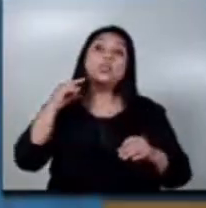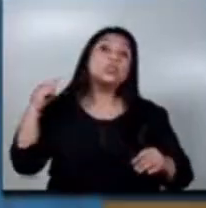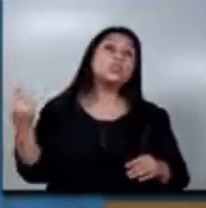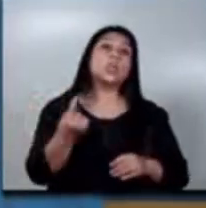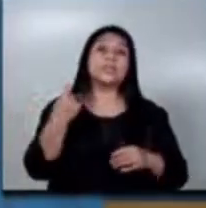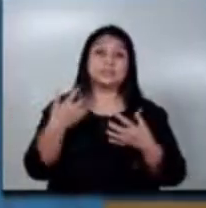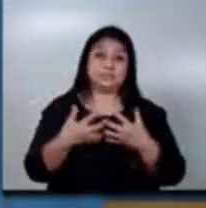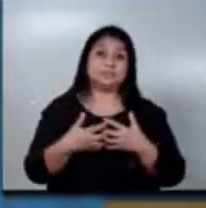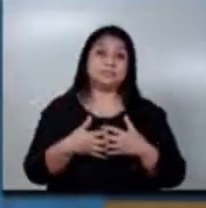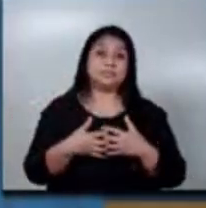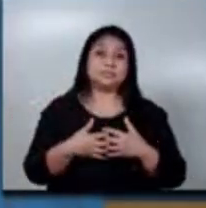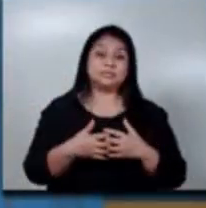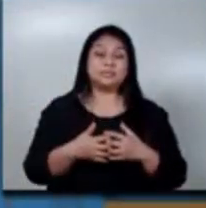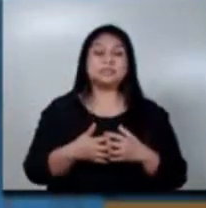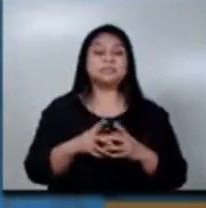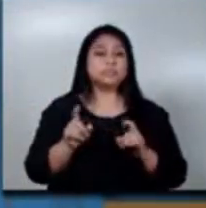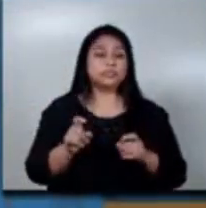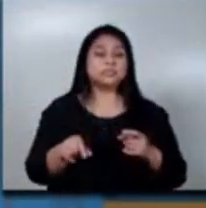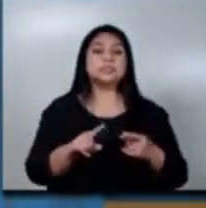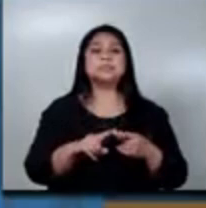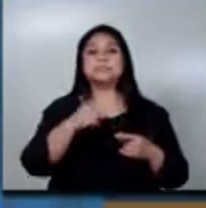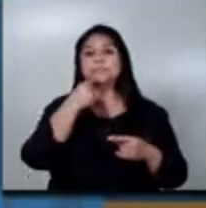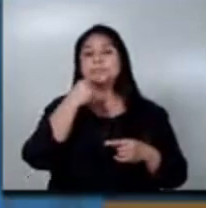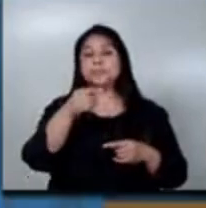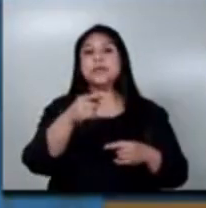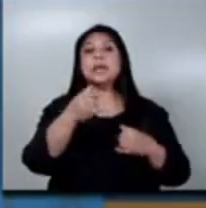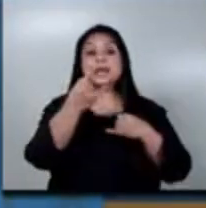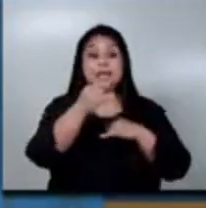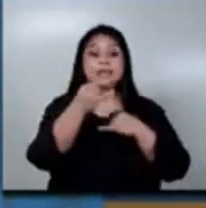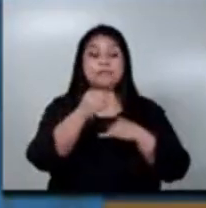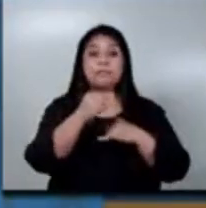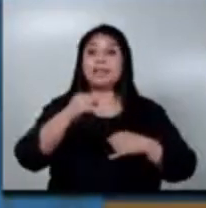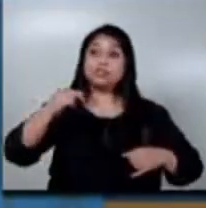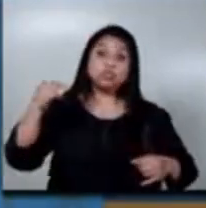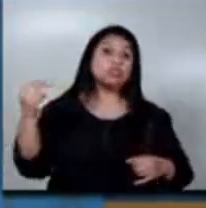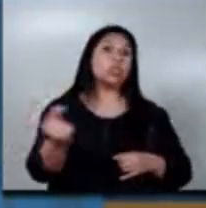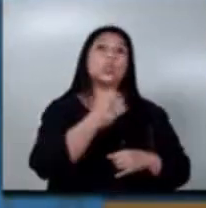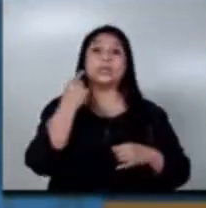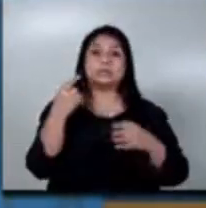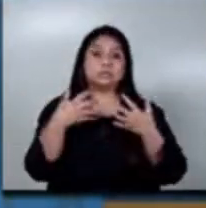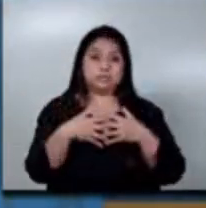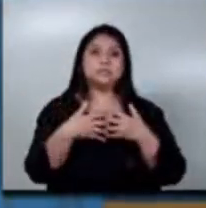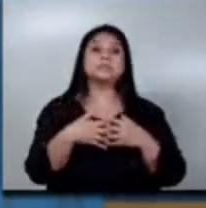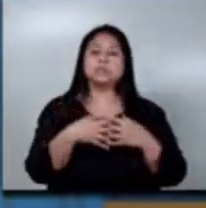Aprovecho para hacer la aclaración. El informe del empleador es obligatorio para todas las empresas de todas las actividades